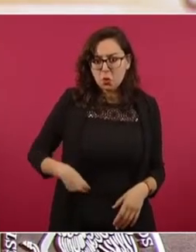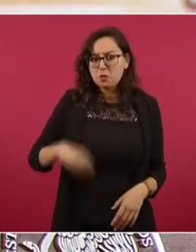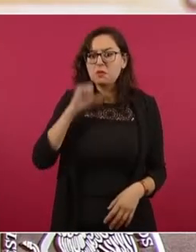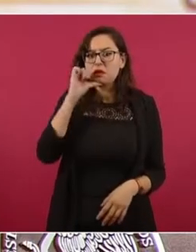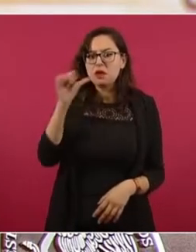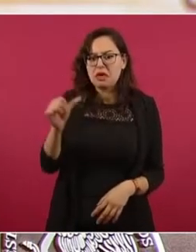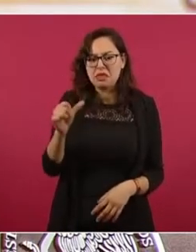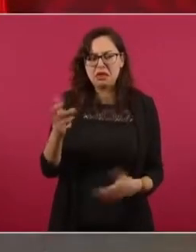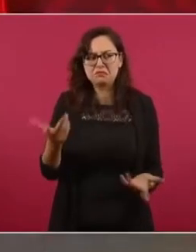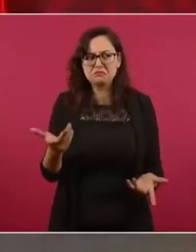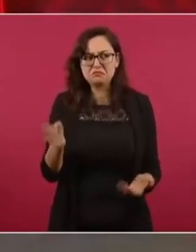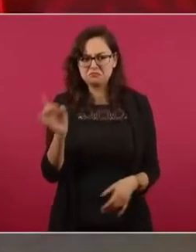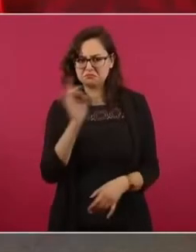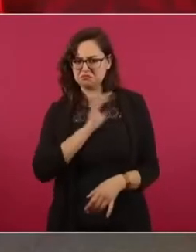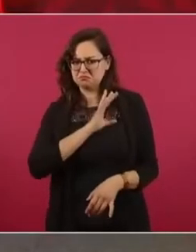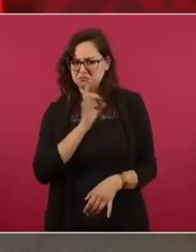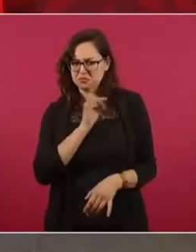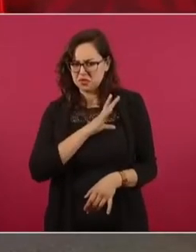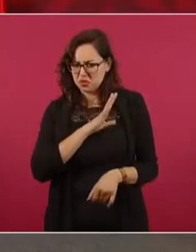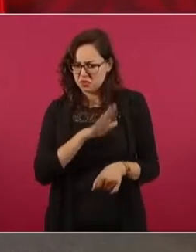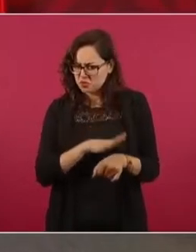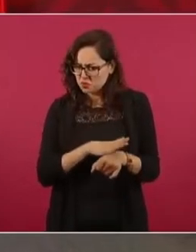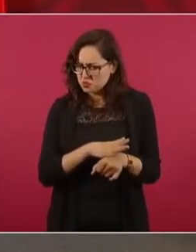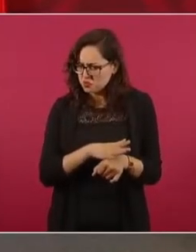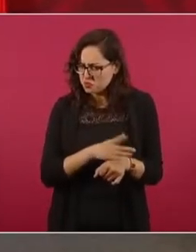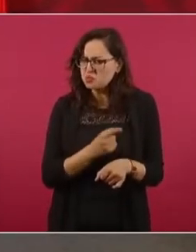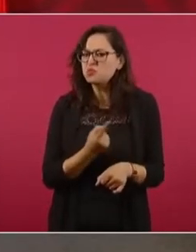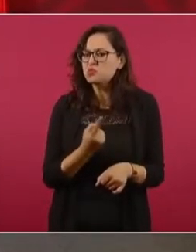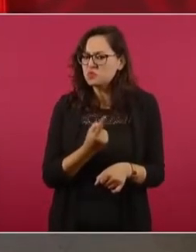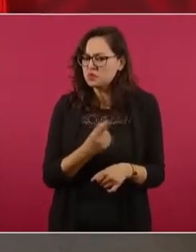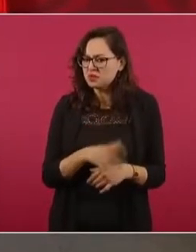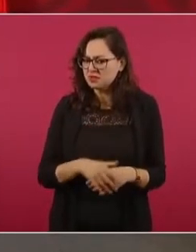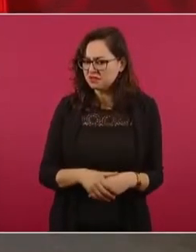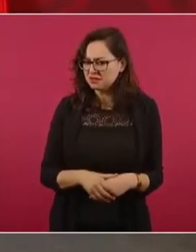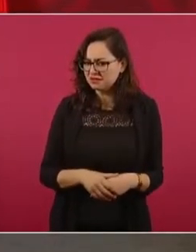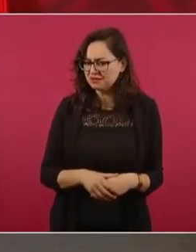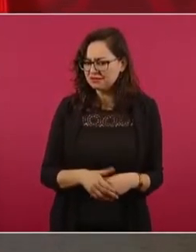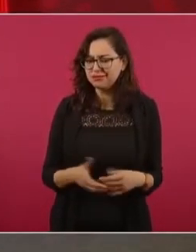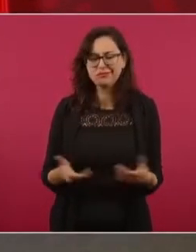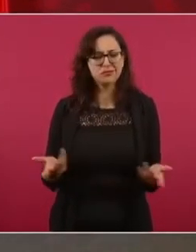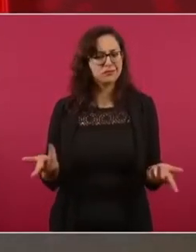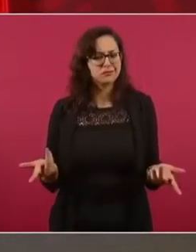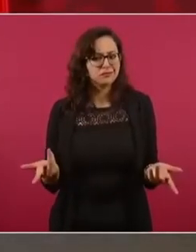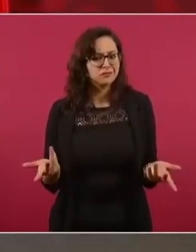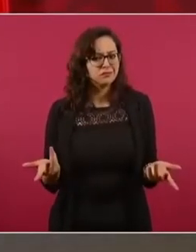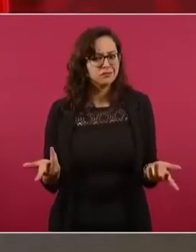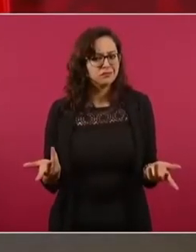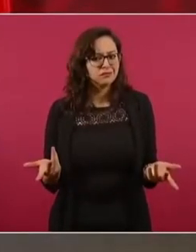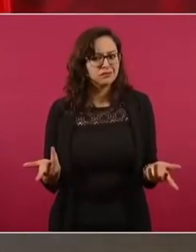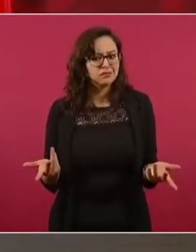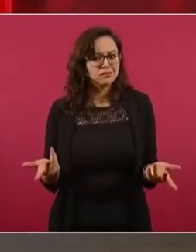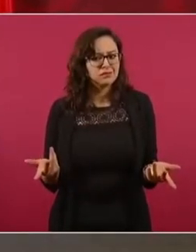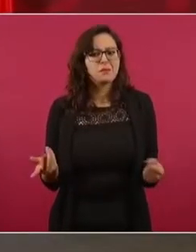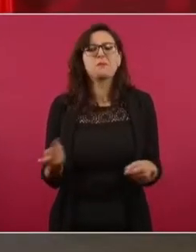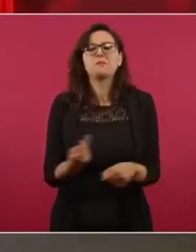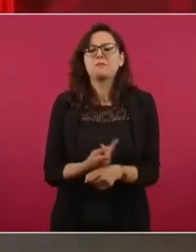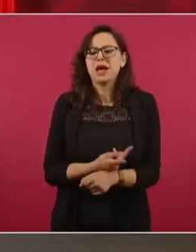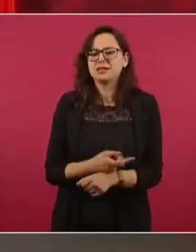¿En qué quedamos no es la transparencia